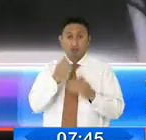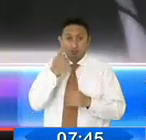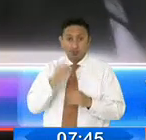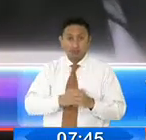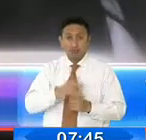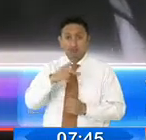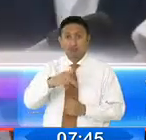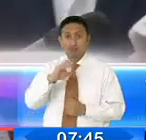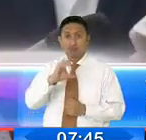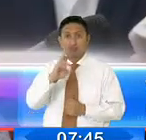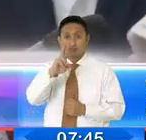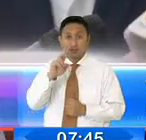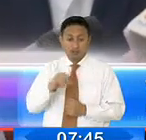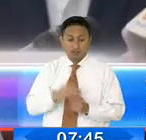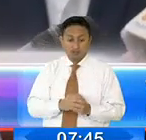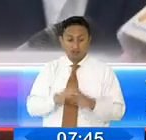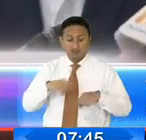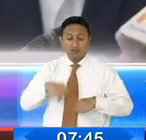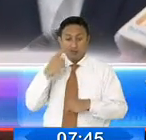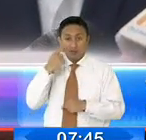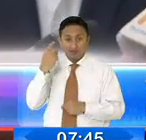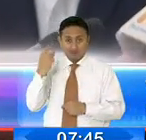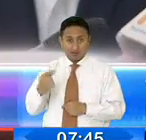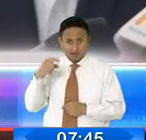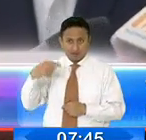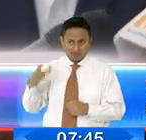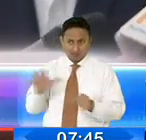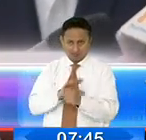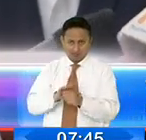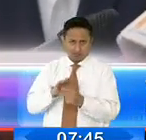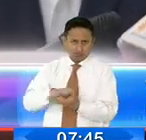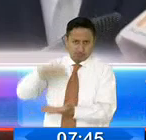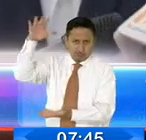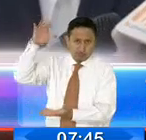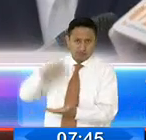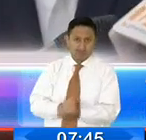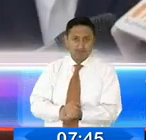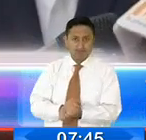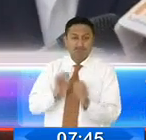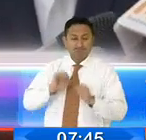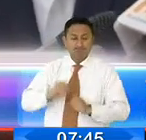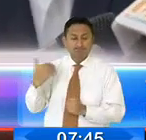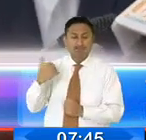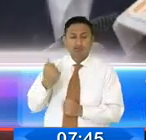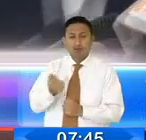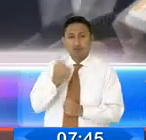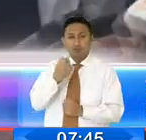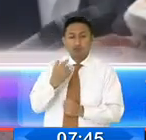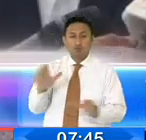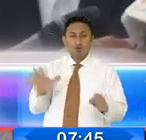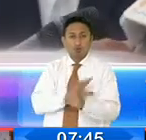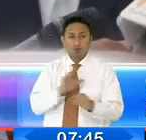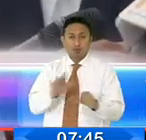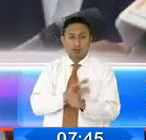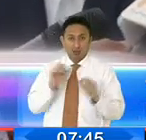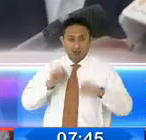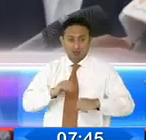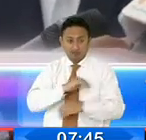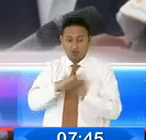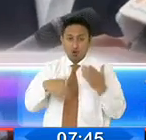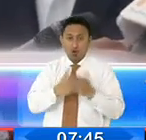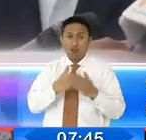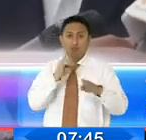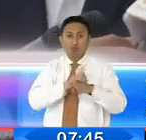tenemos suficientes pruebas rápidas en stock. También tenemos la medicina completa. Tenemos todos nuestros